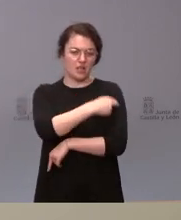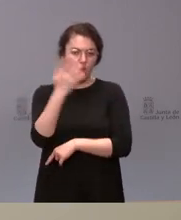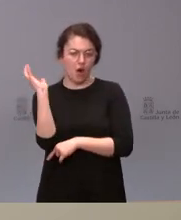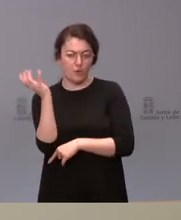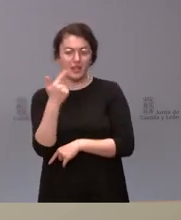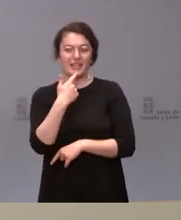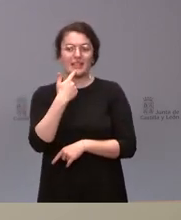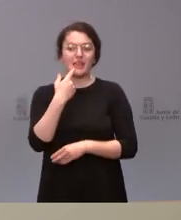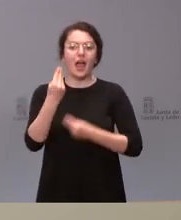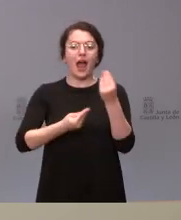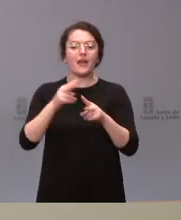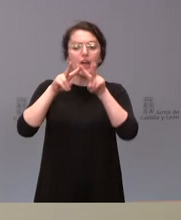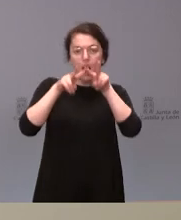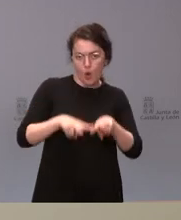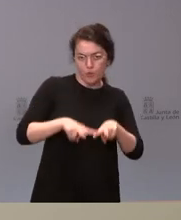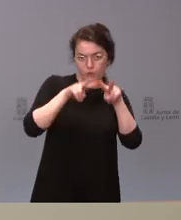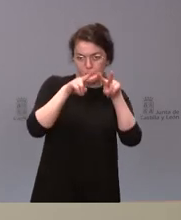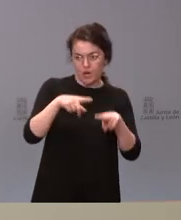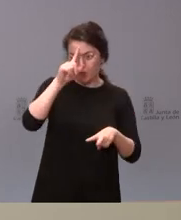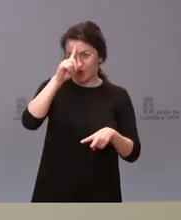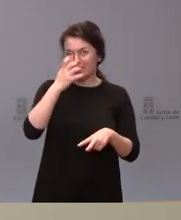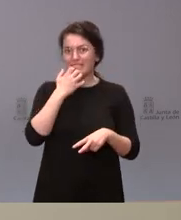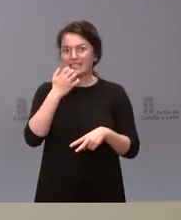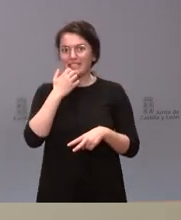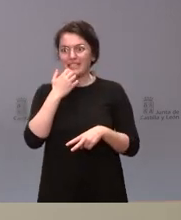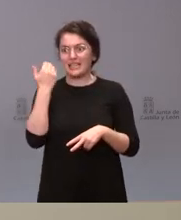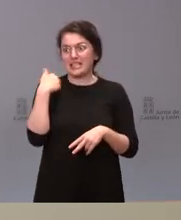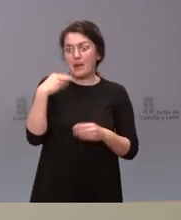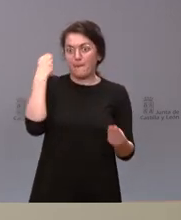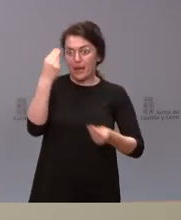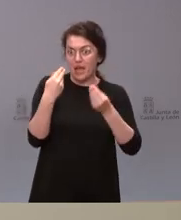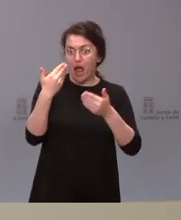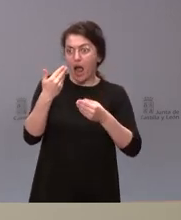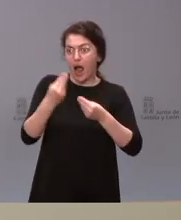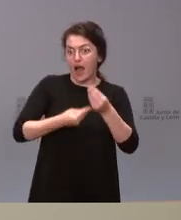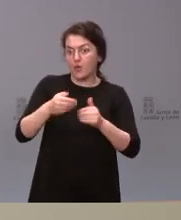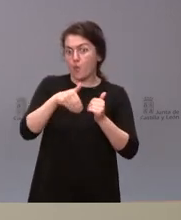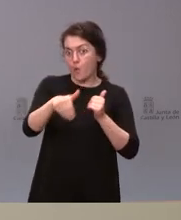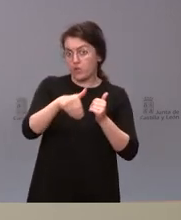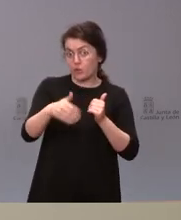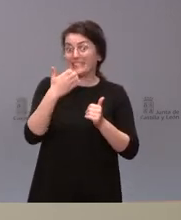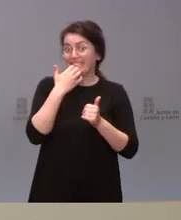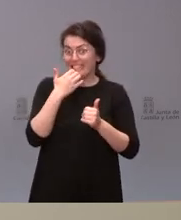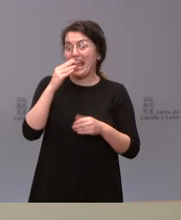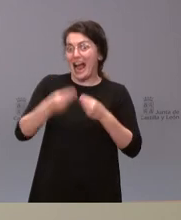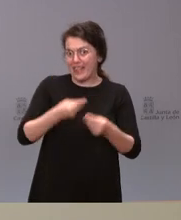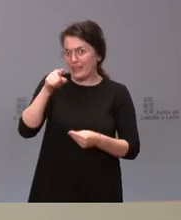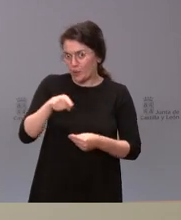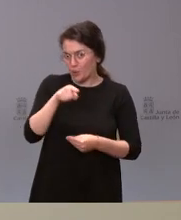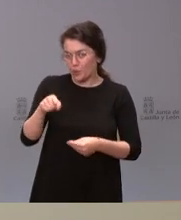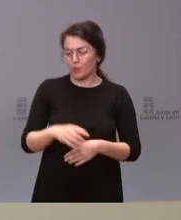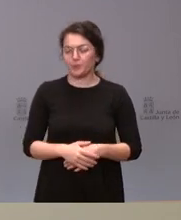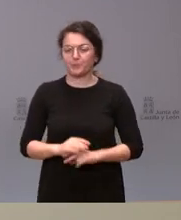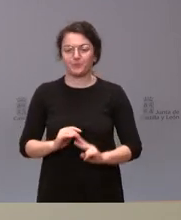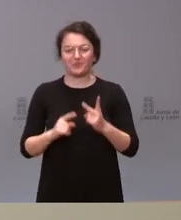auditoría yo no sé si está previsto cuando está previsto que se haga si es que finalmente se va a hacer y luego una segunda cuestión en relación